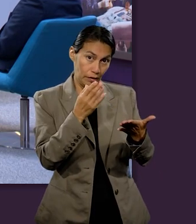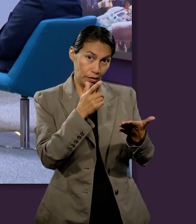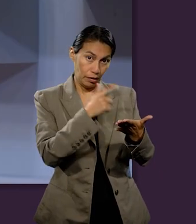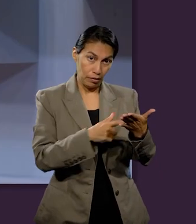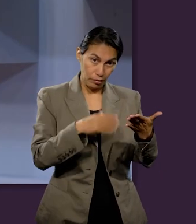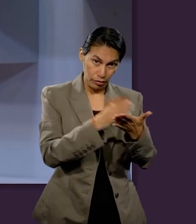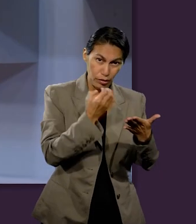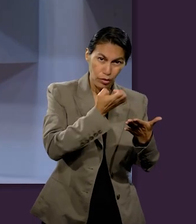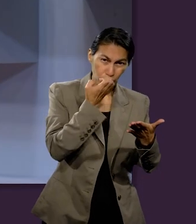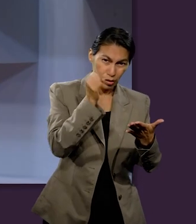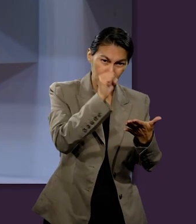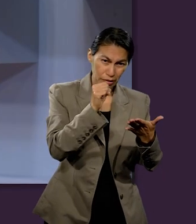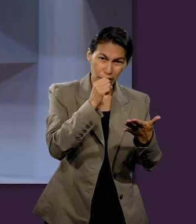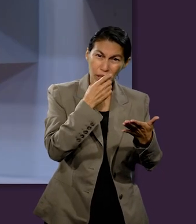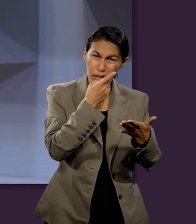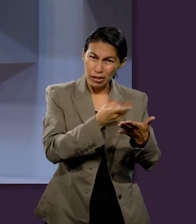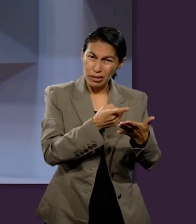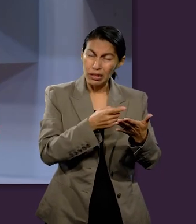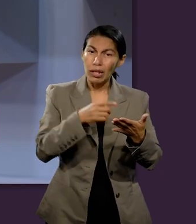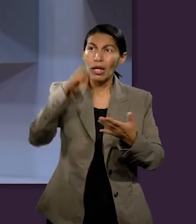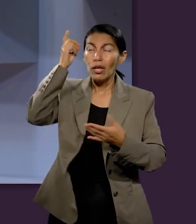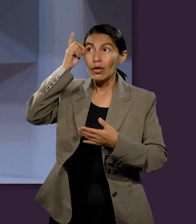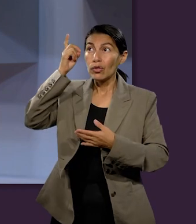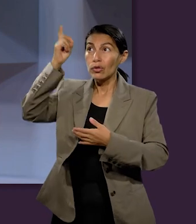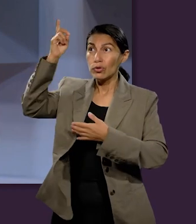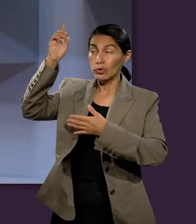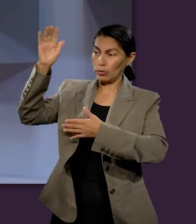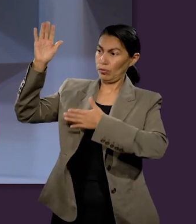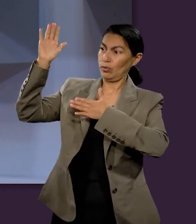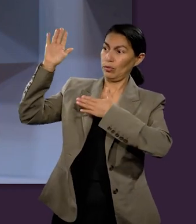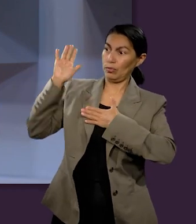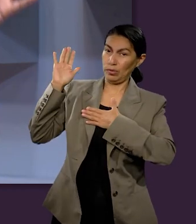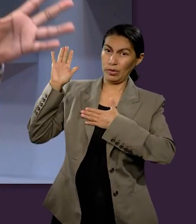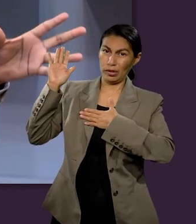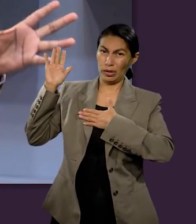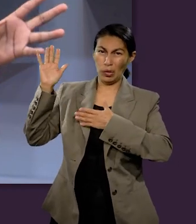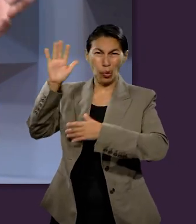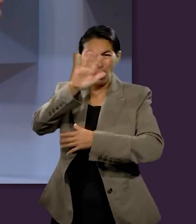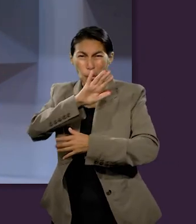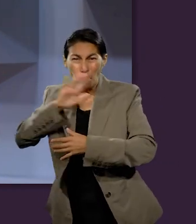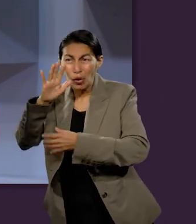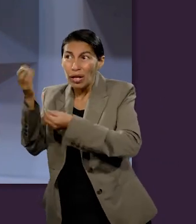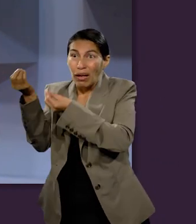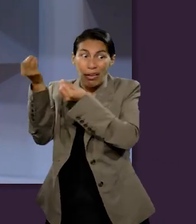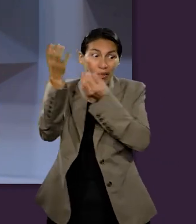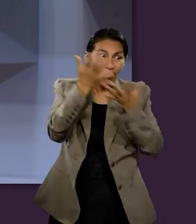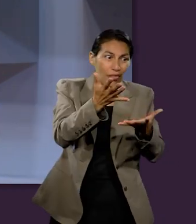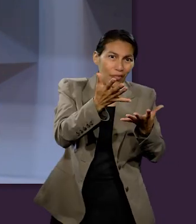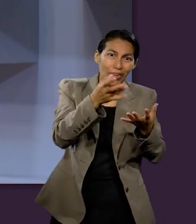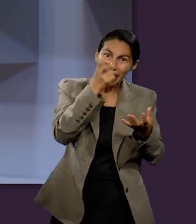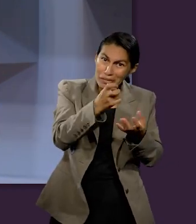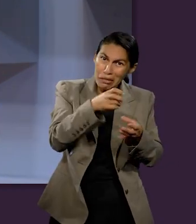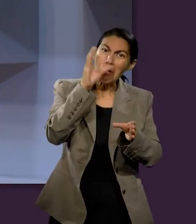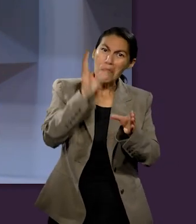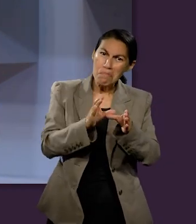lección de Escuela Sabática, que todas las promesas que Dios le dio a su pueblo, Israel, realmente